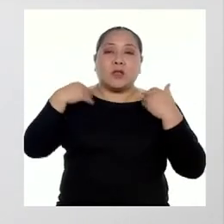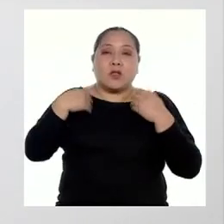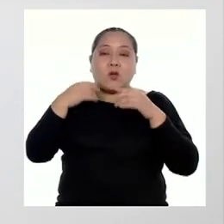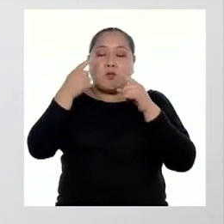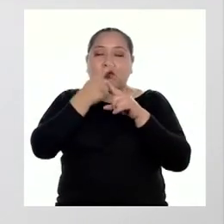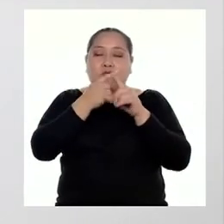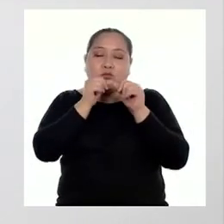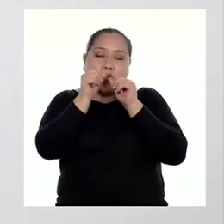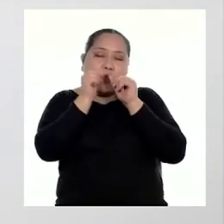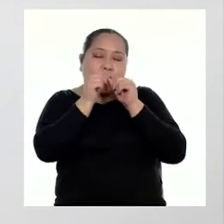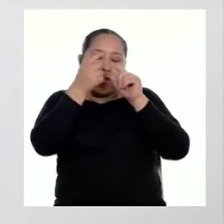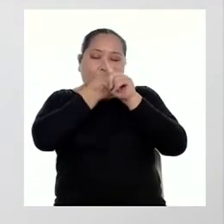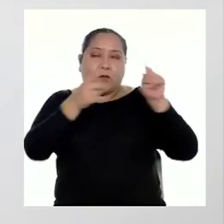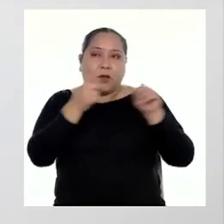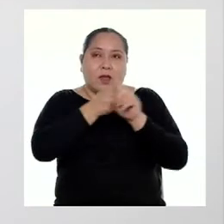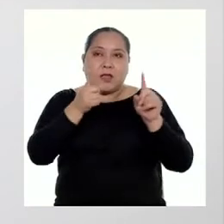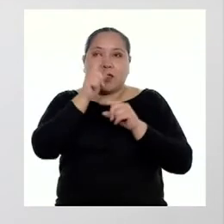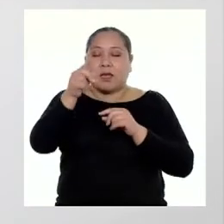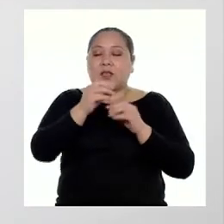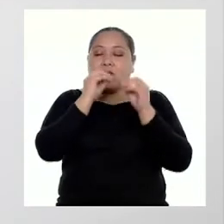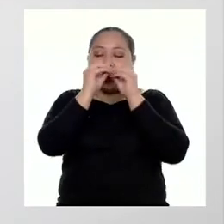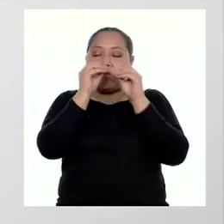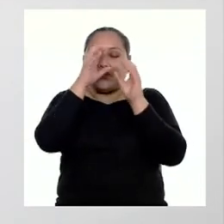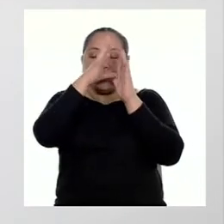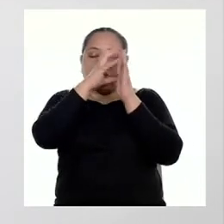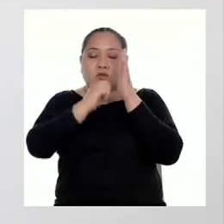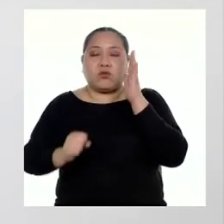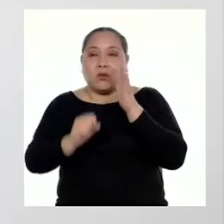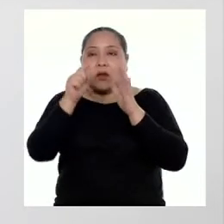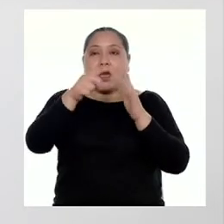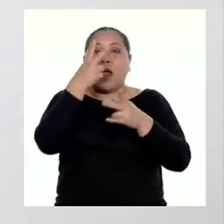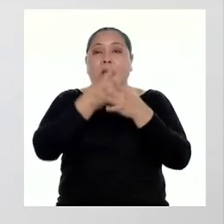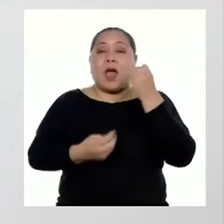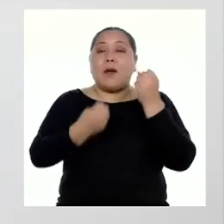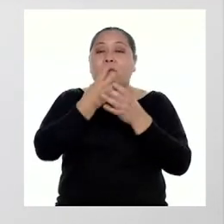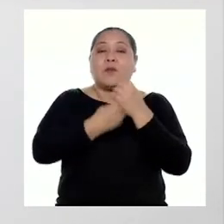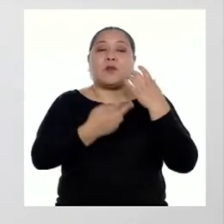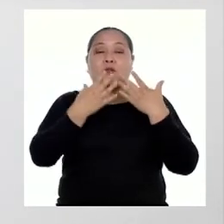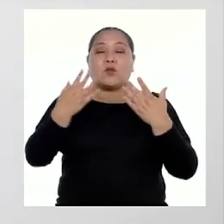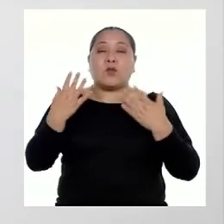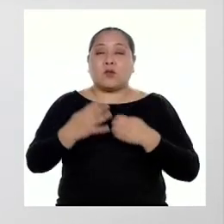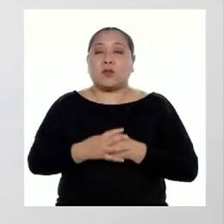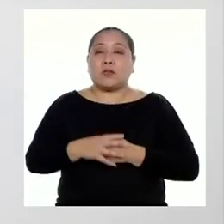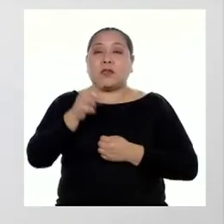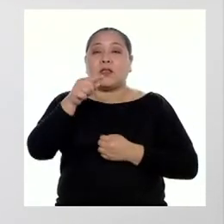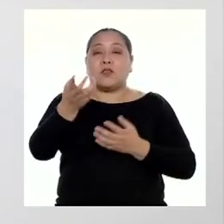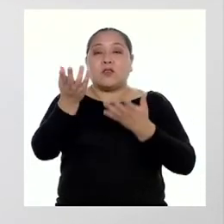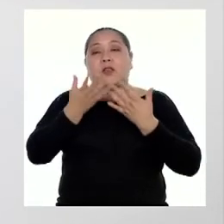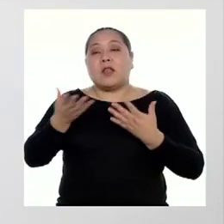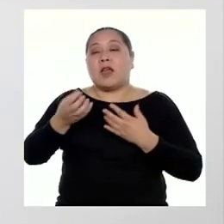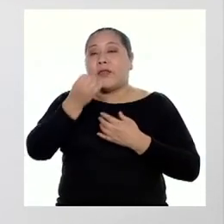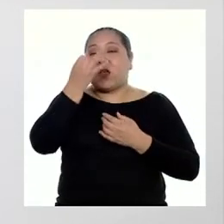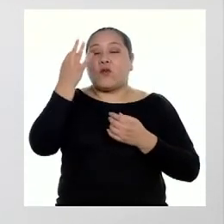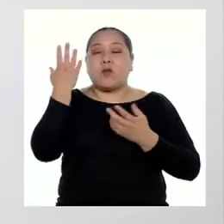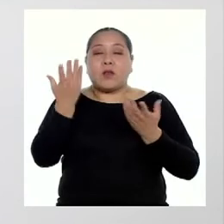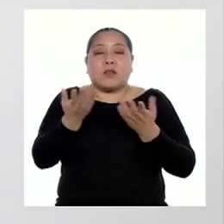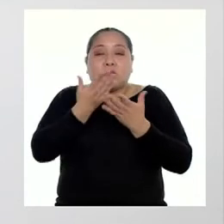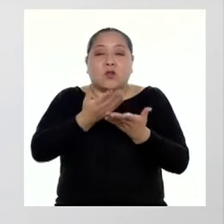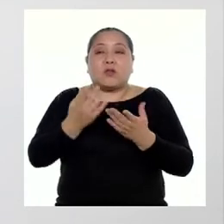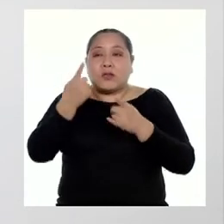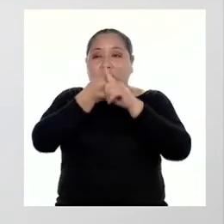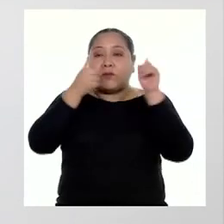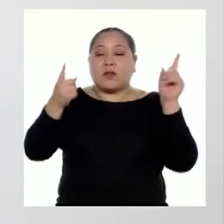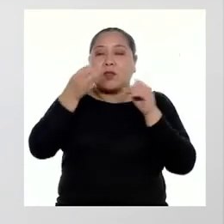distinto, los descuentos que le apliquemos a ambos productos a la vez nos darán precios distintos, porque el